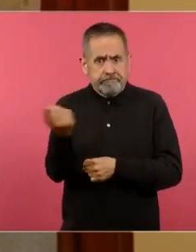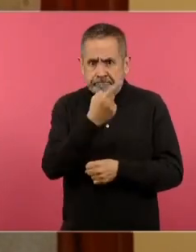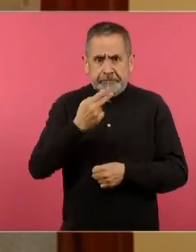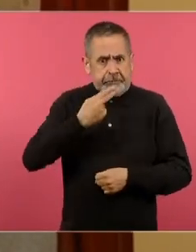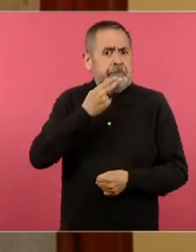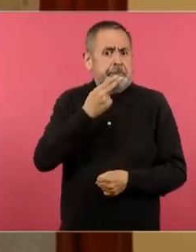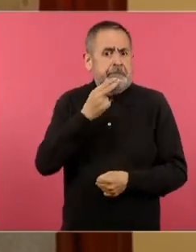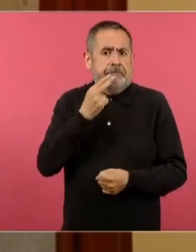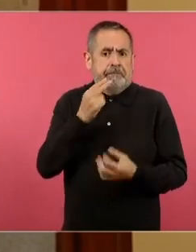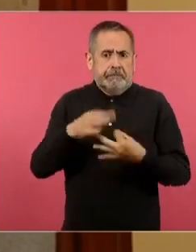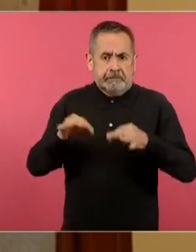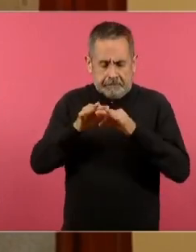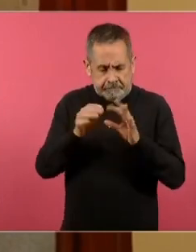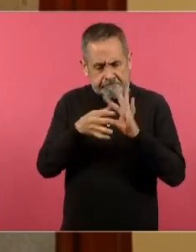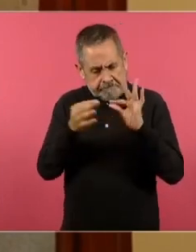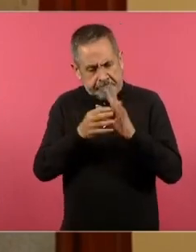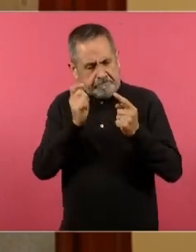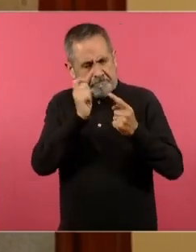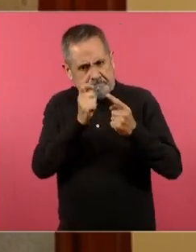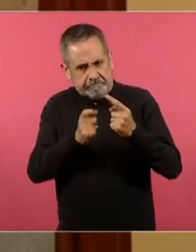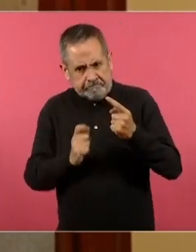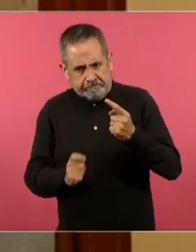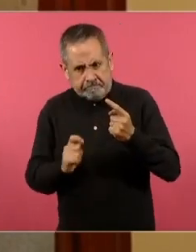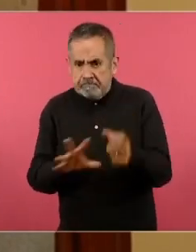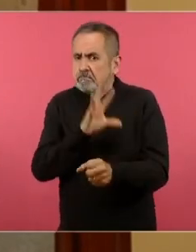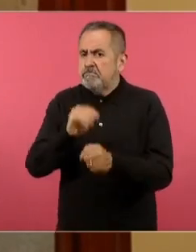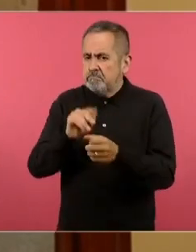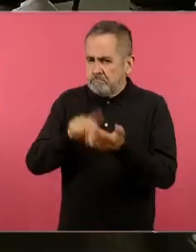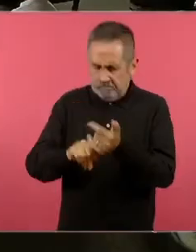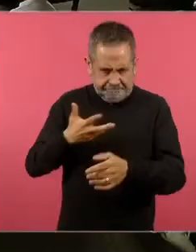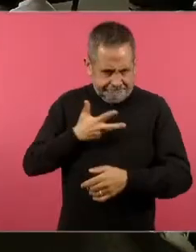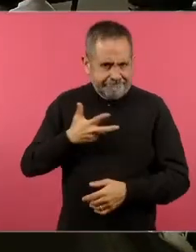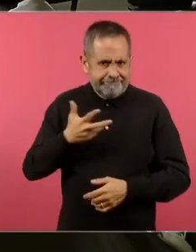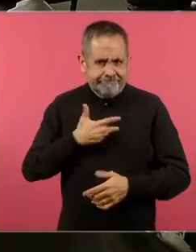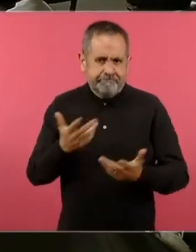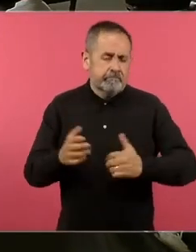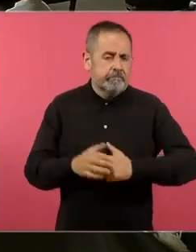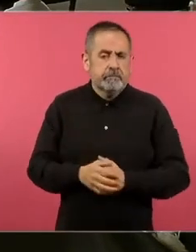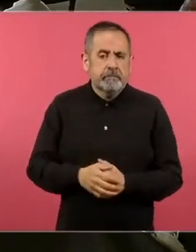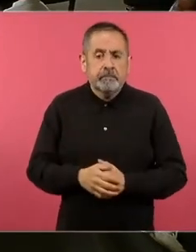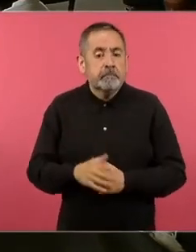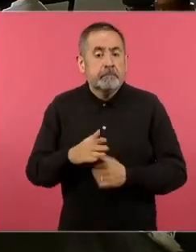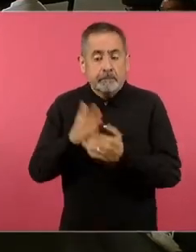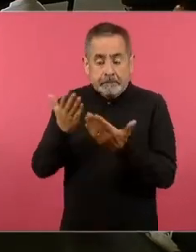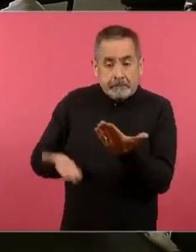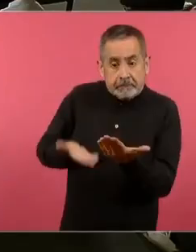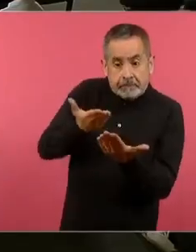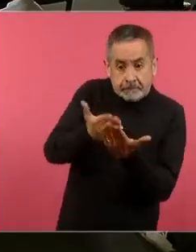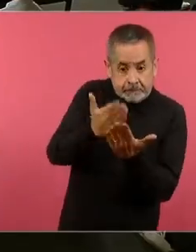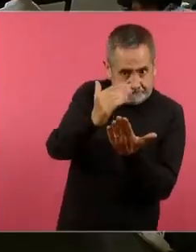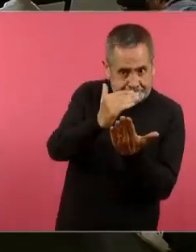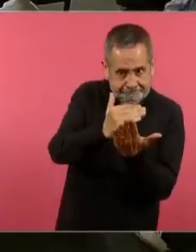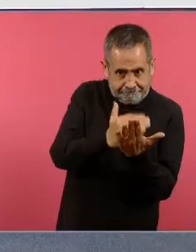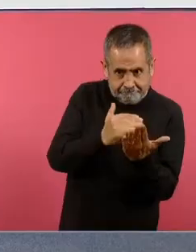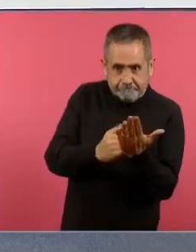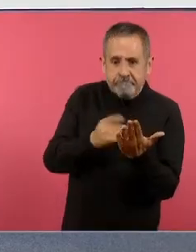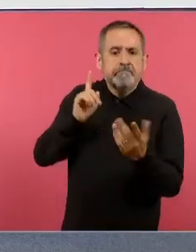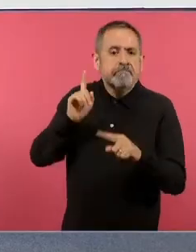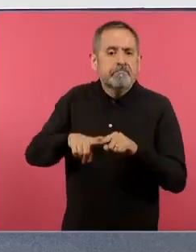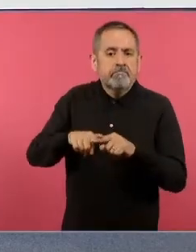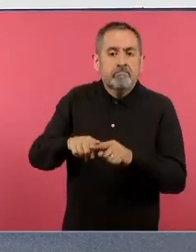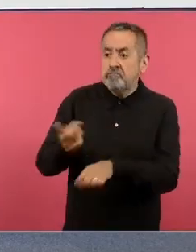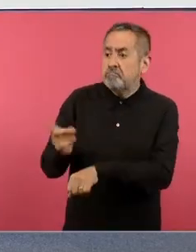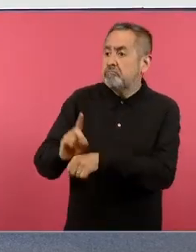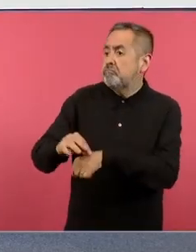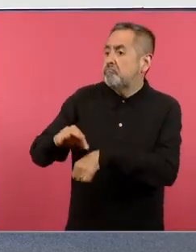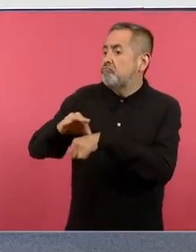están contextualizados. Porque estas propuestas emanan de las realidades que diariamente